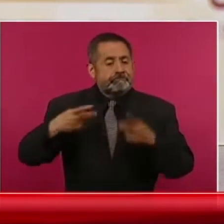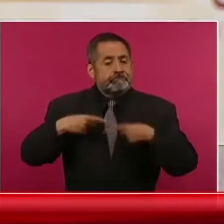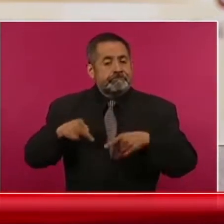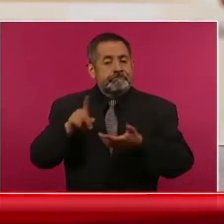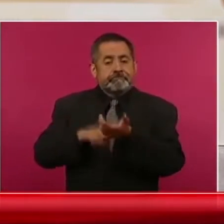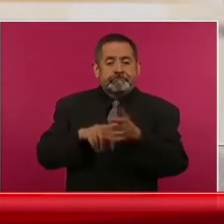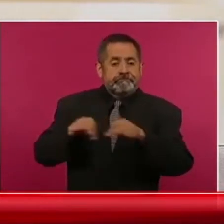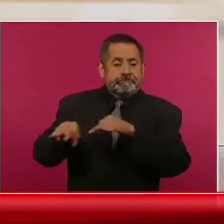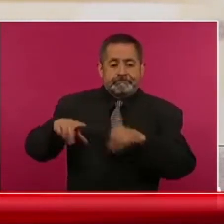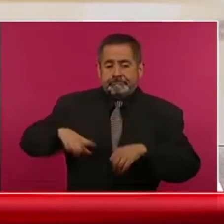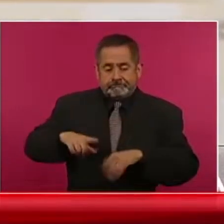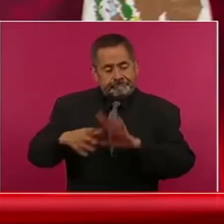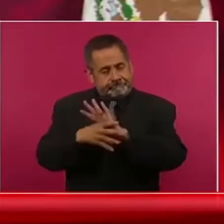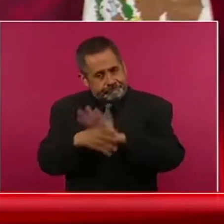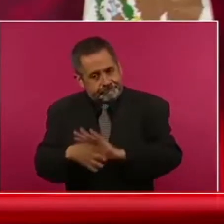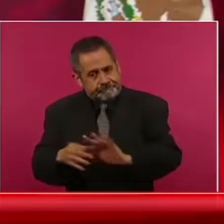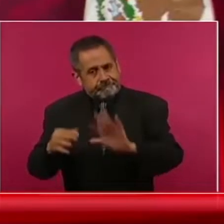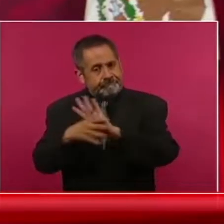públicos,